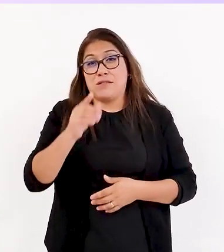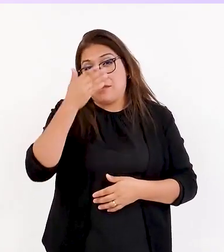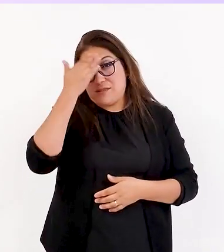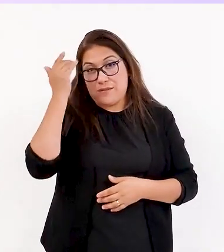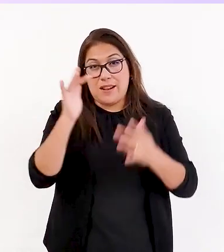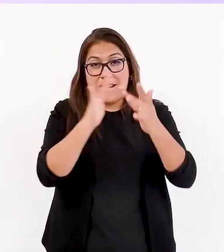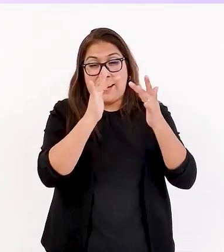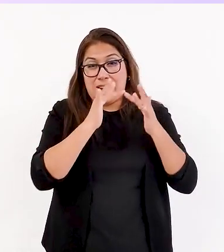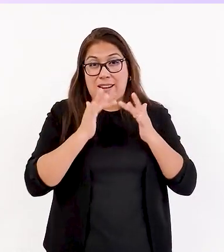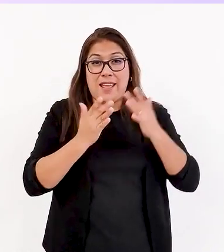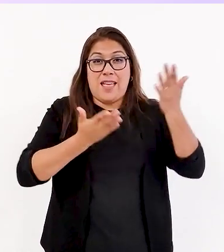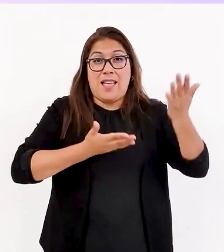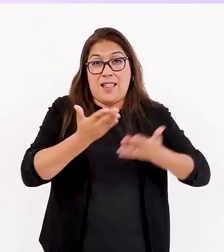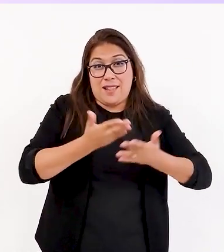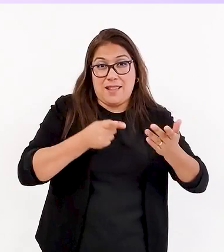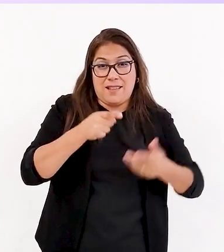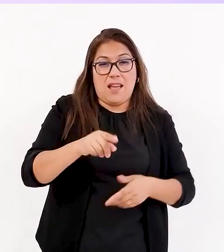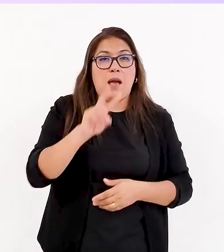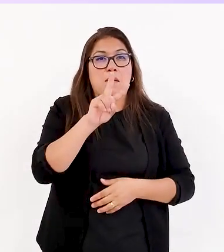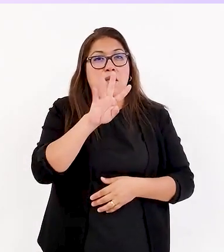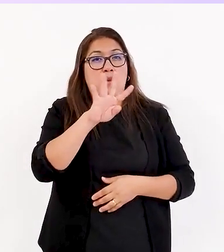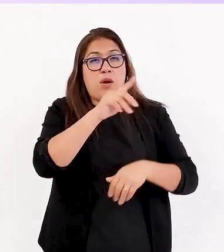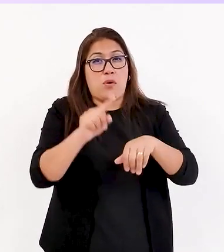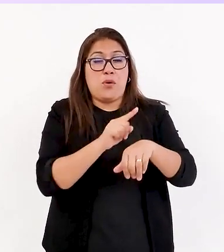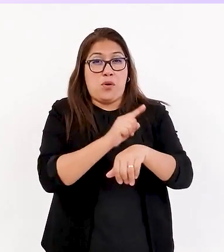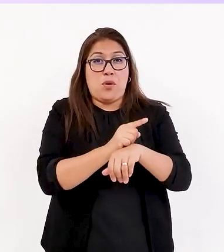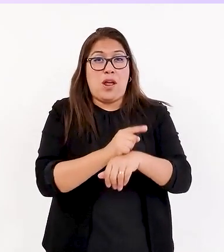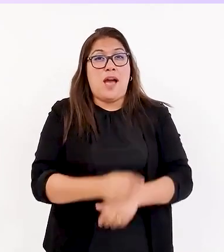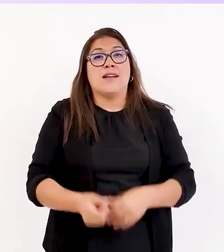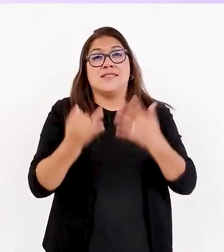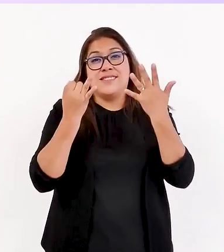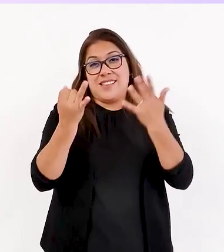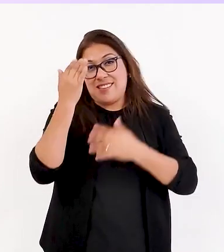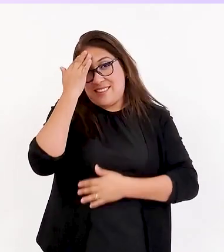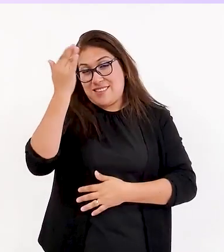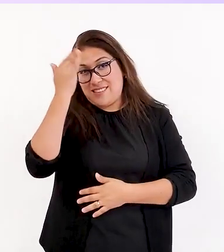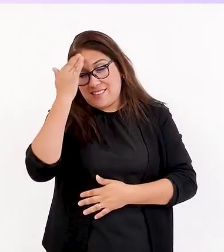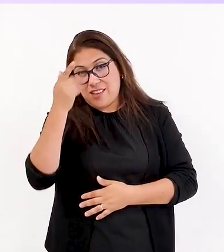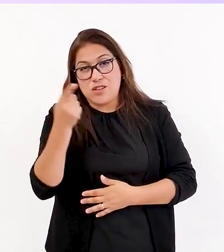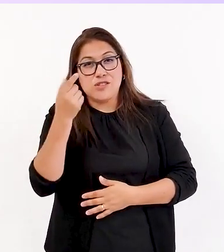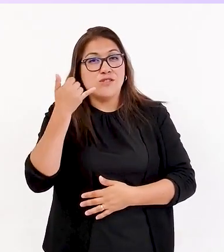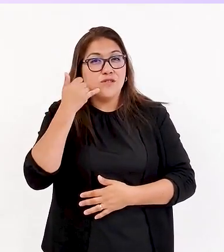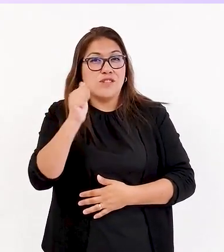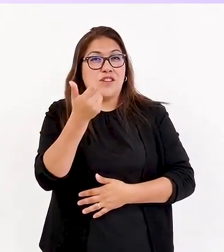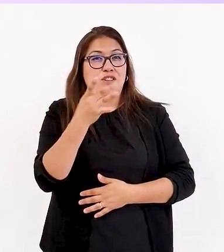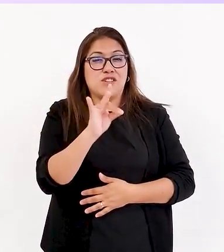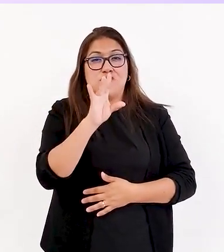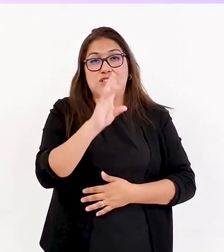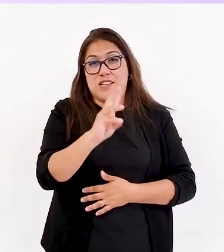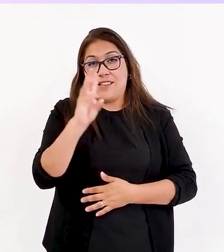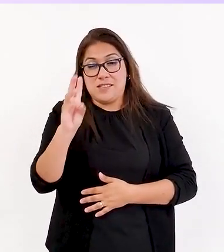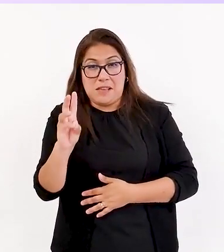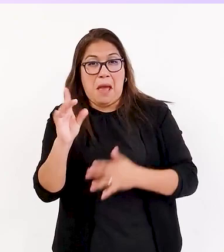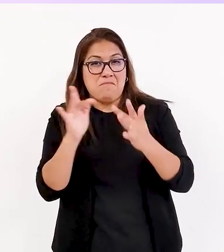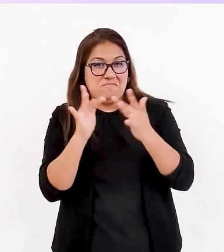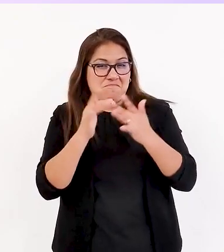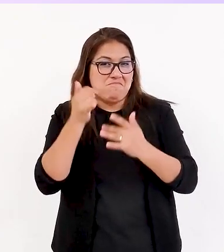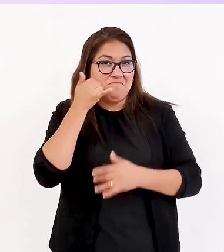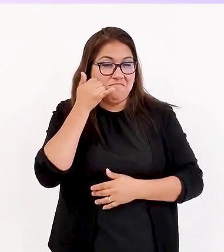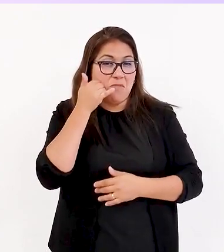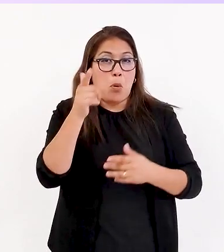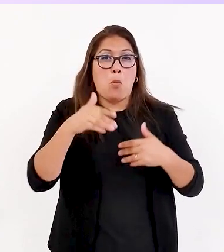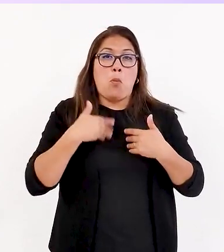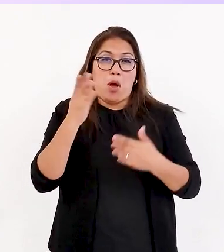la Red Alivia atiende las 24 horas del día, los 7 días de la semana, marcando tan solo el 1866. También pueden